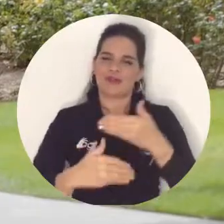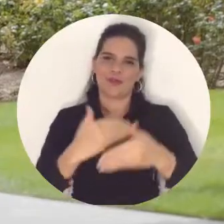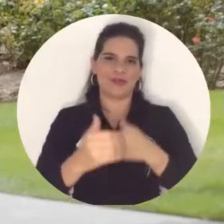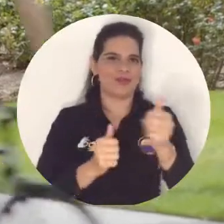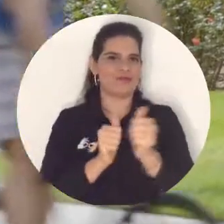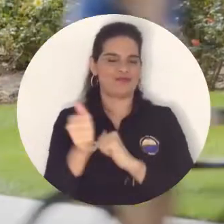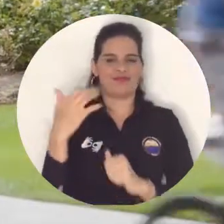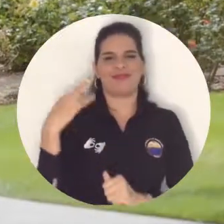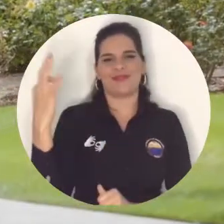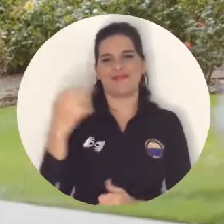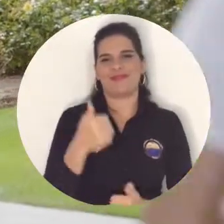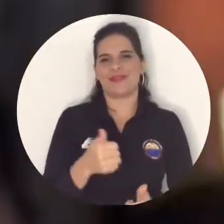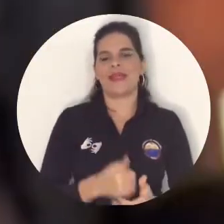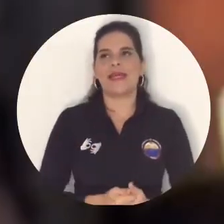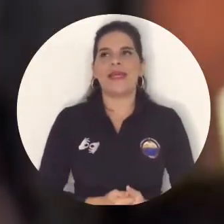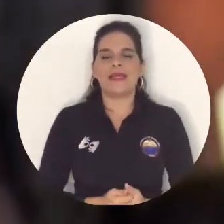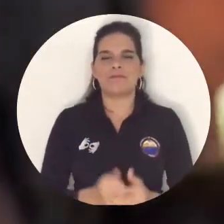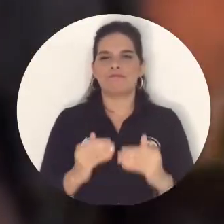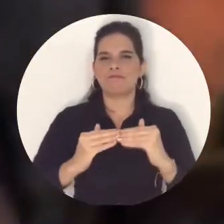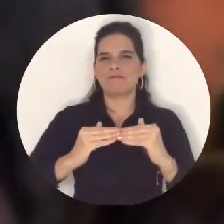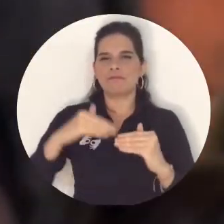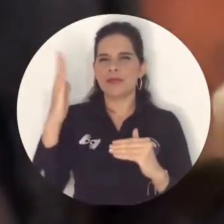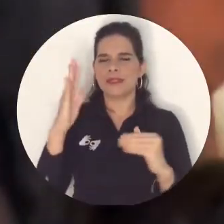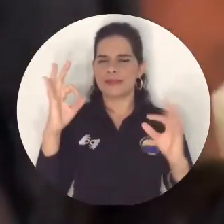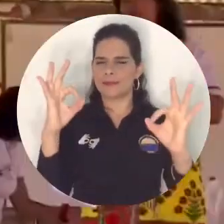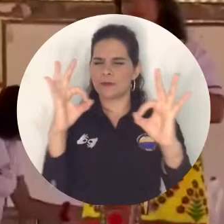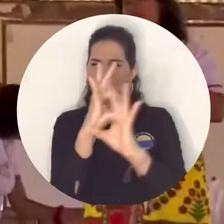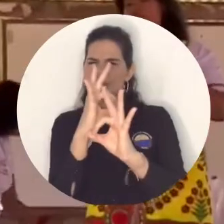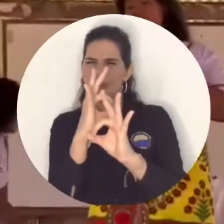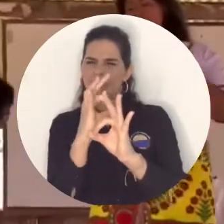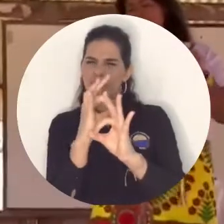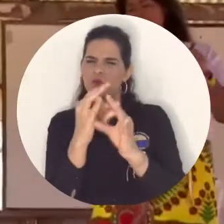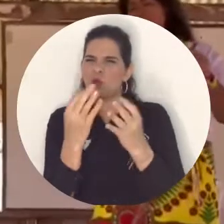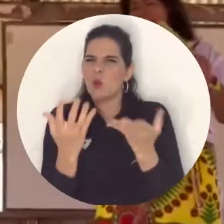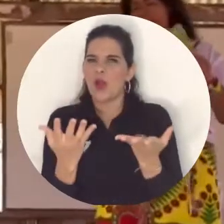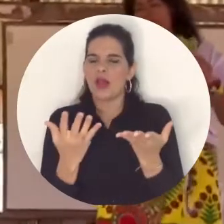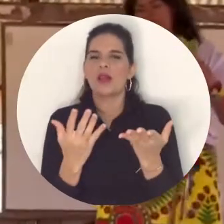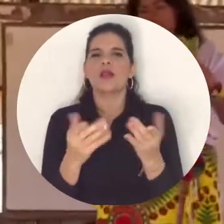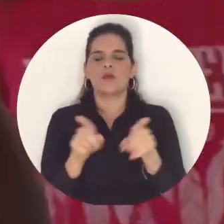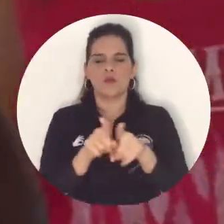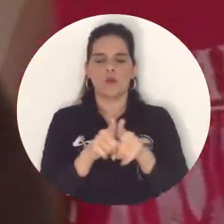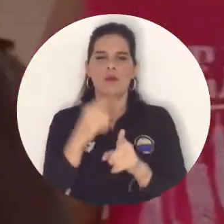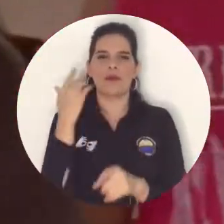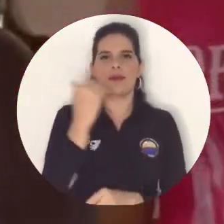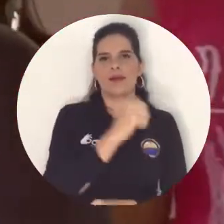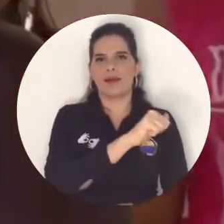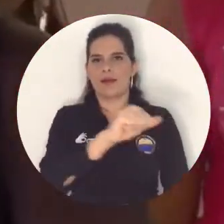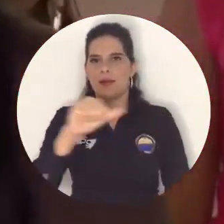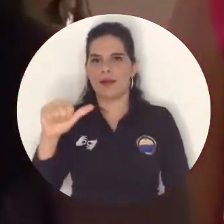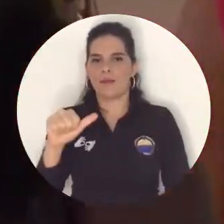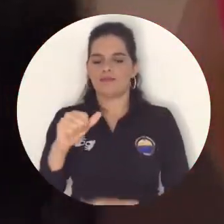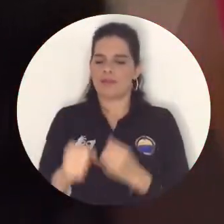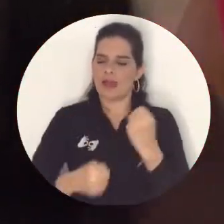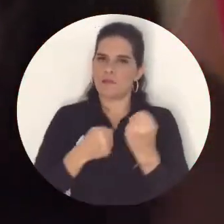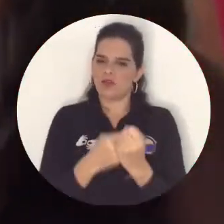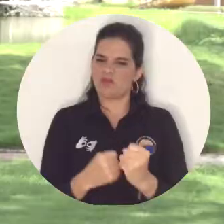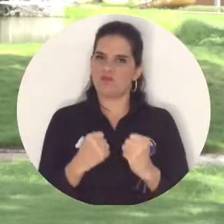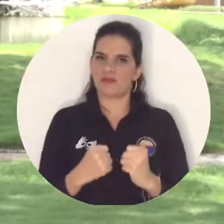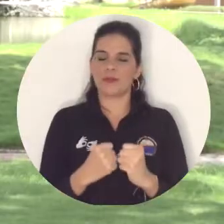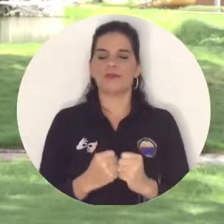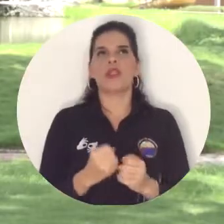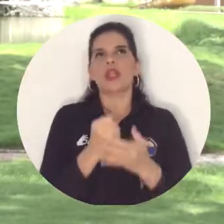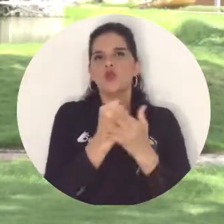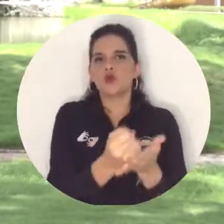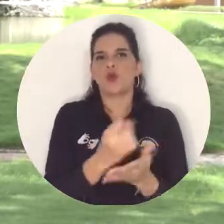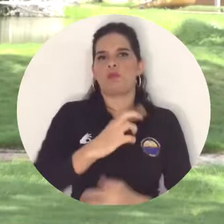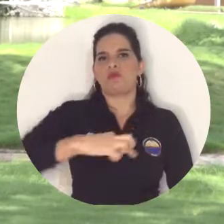poder aplicar esta convocatoria. El punto o el enfoque que hemos tenido es empoderar a las mujeres de la región. Trabajamos en desarrollo